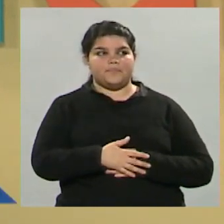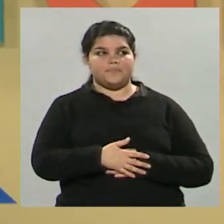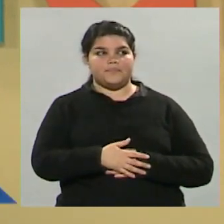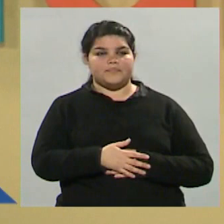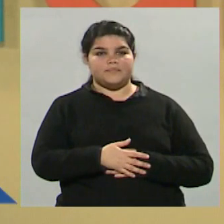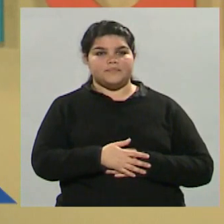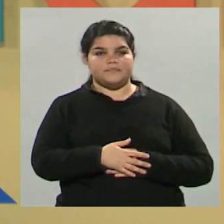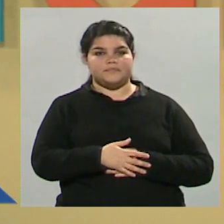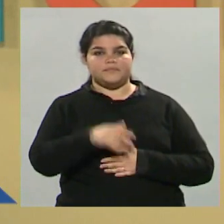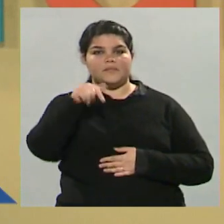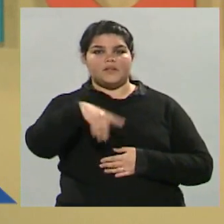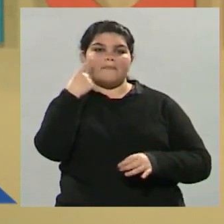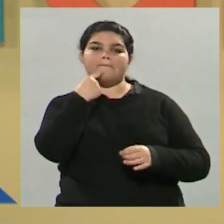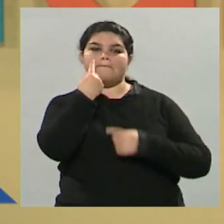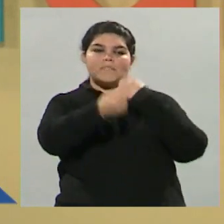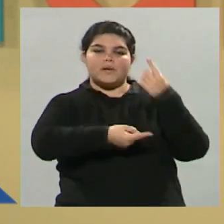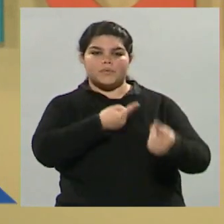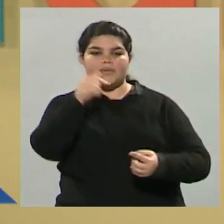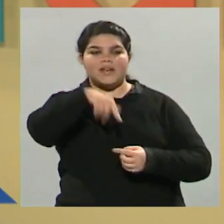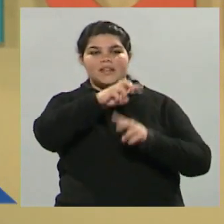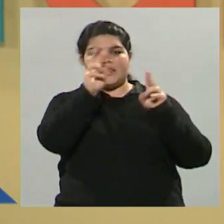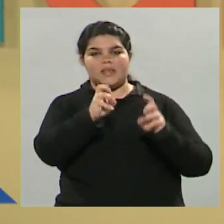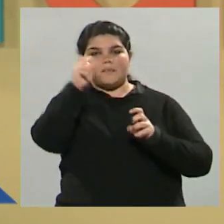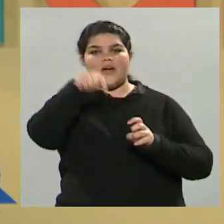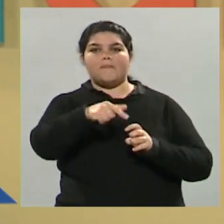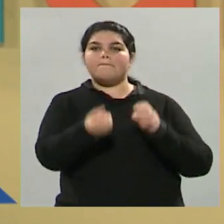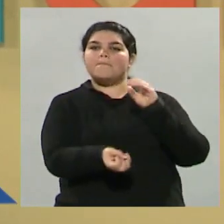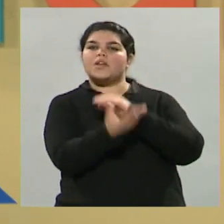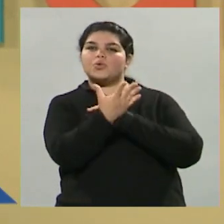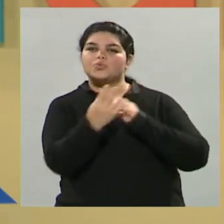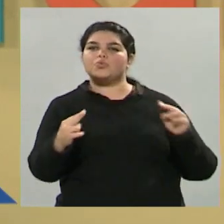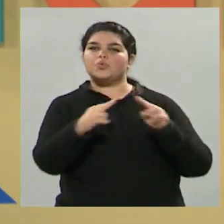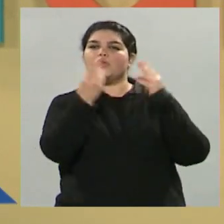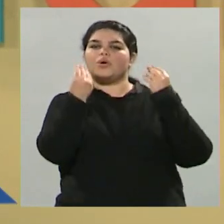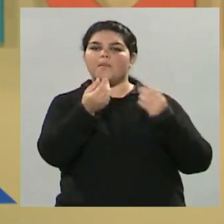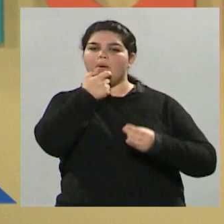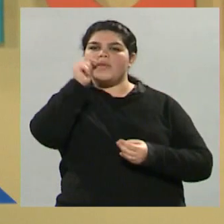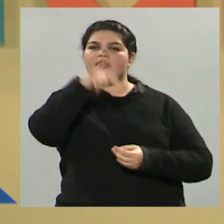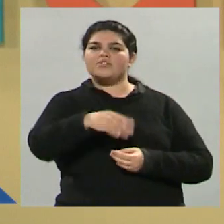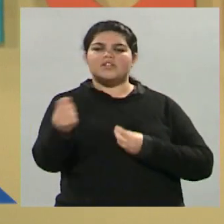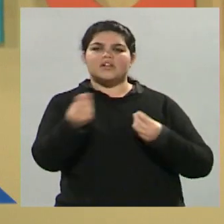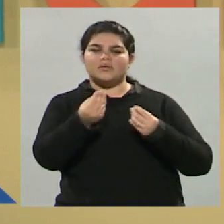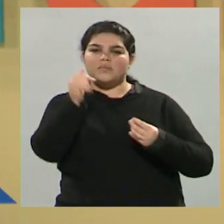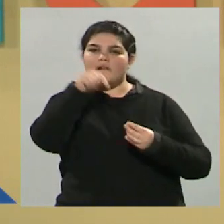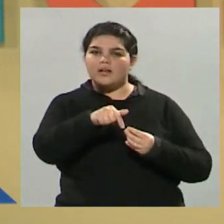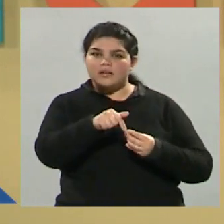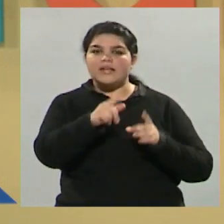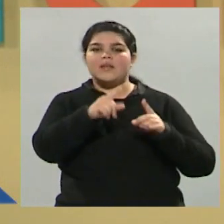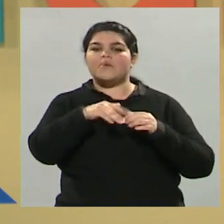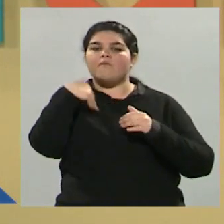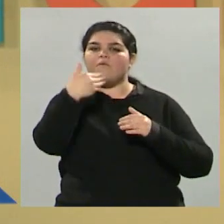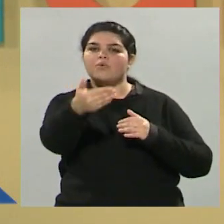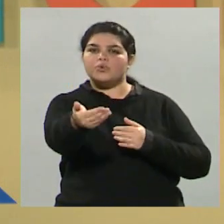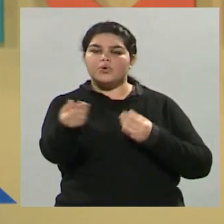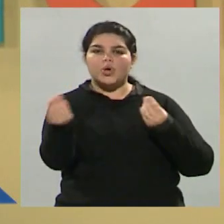Lo primero que te quiero preguntar tiene que ver con lo que venía hablando, que es la cumbre del Mercosur. ¿Cómo se posiciona Mendoza al respecto de esta cumbre y cómo se proyecta